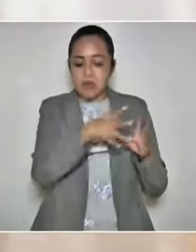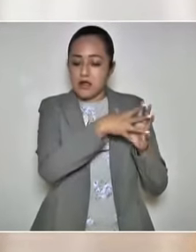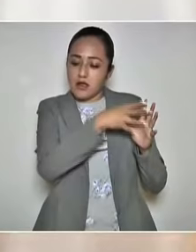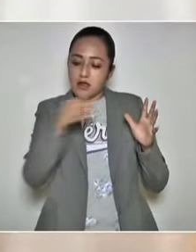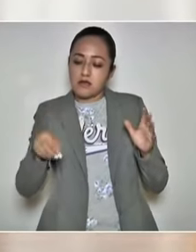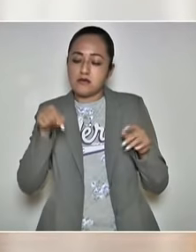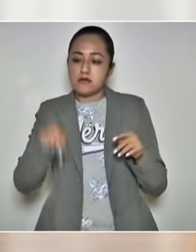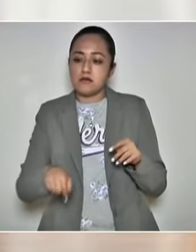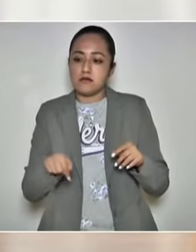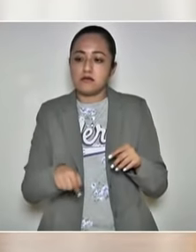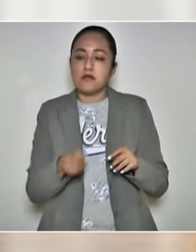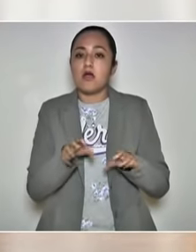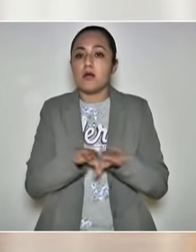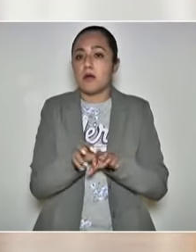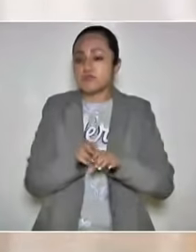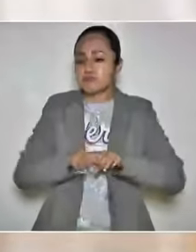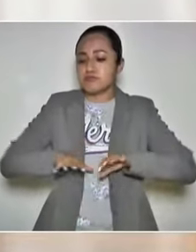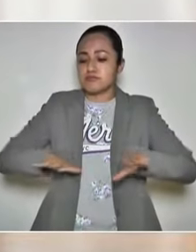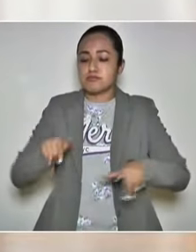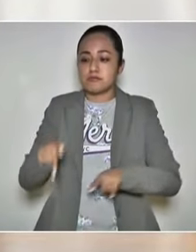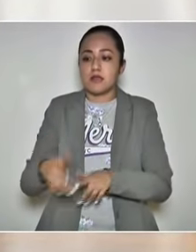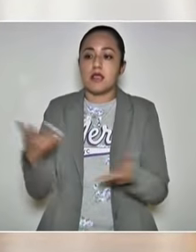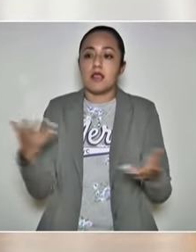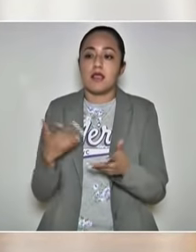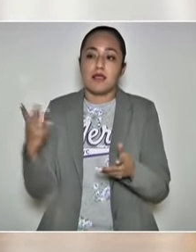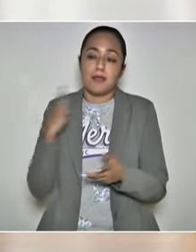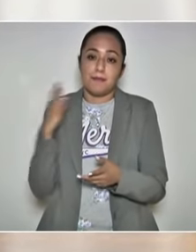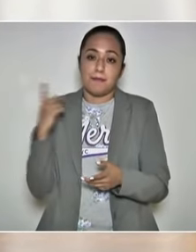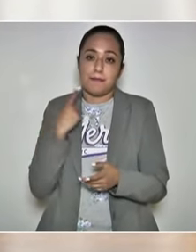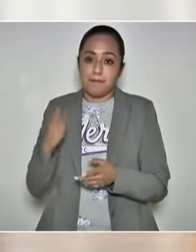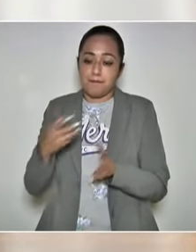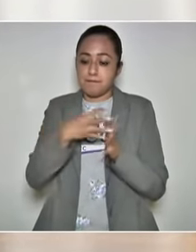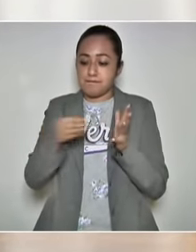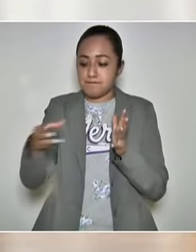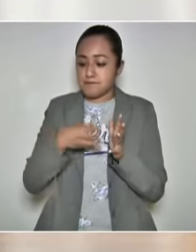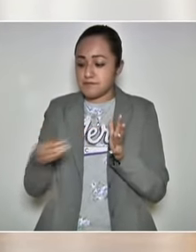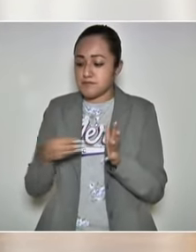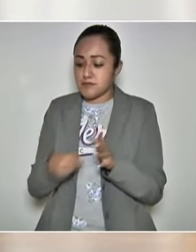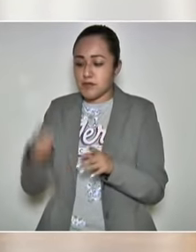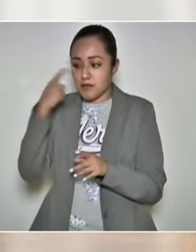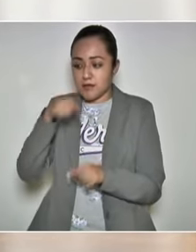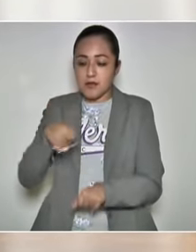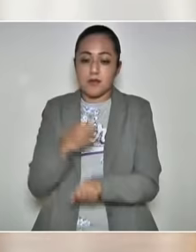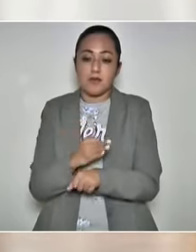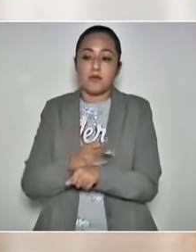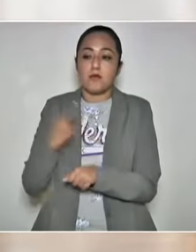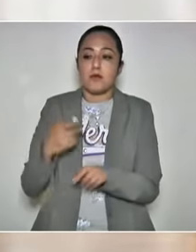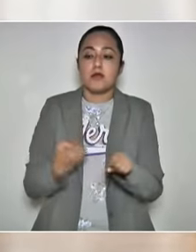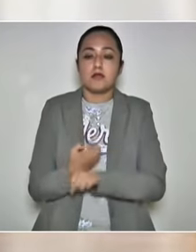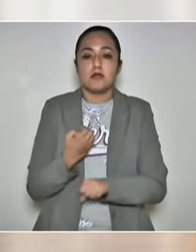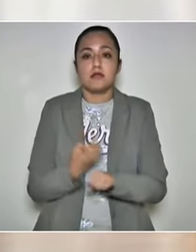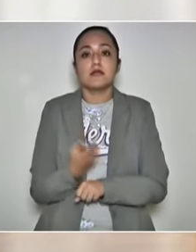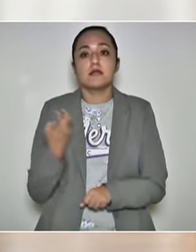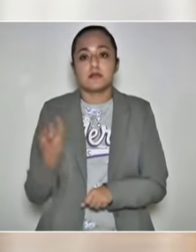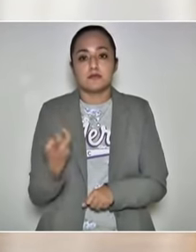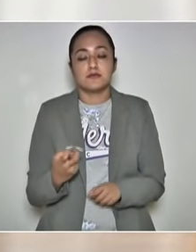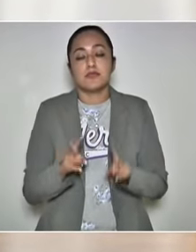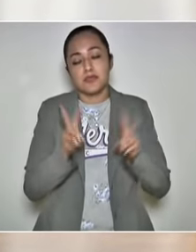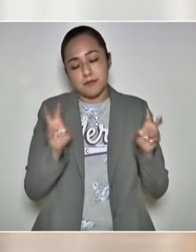vertientes de desarrollo legislativo de lo que les permite las leyes generales en temas de cada Estado.